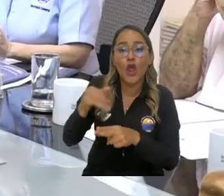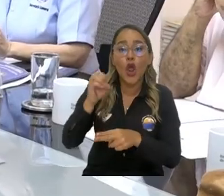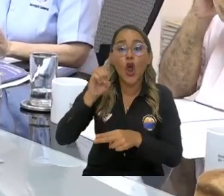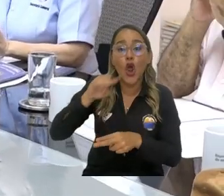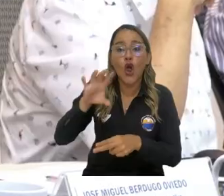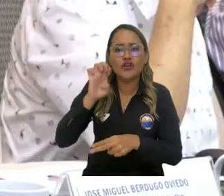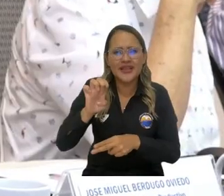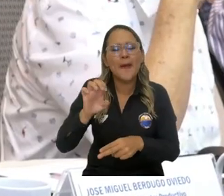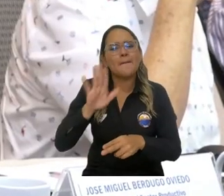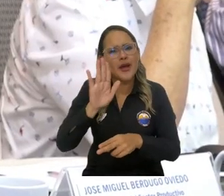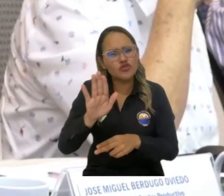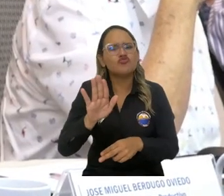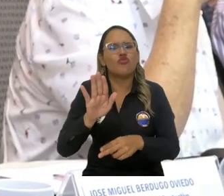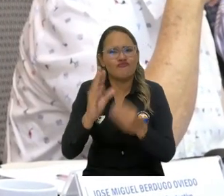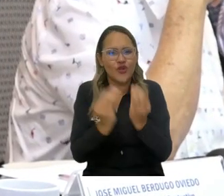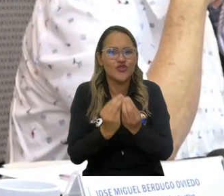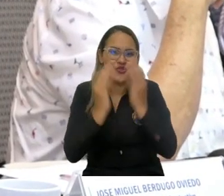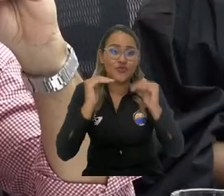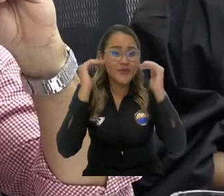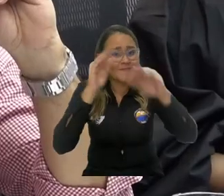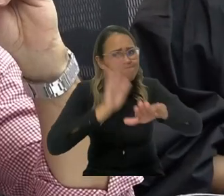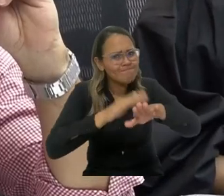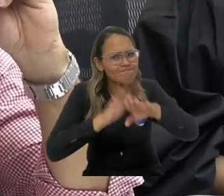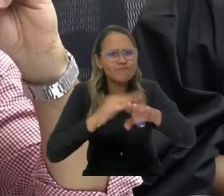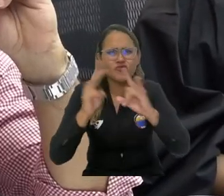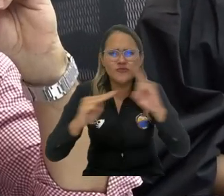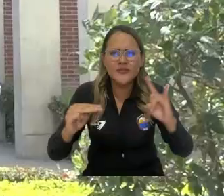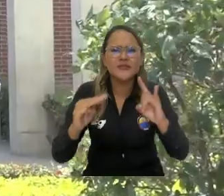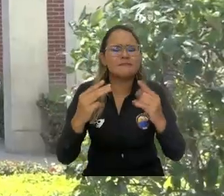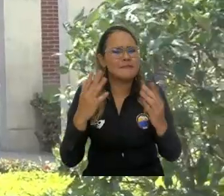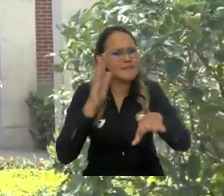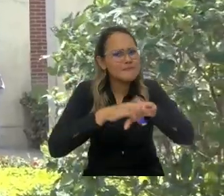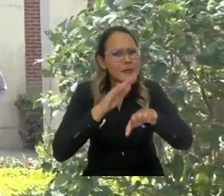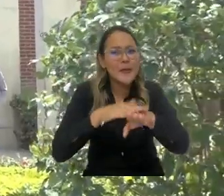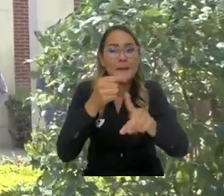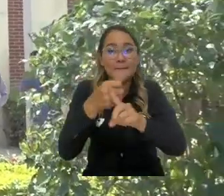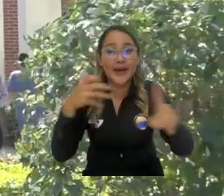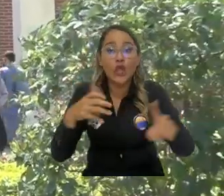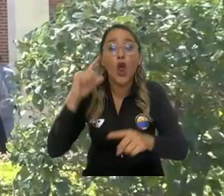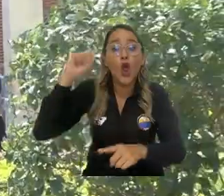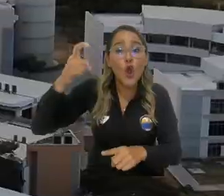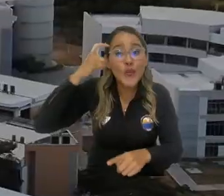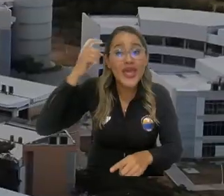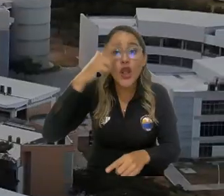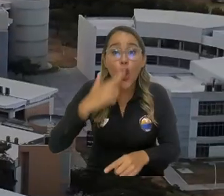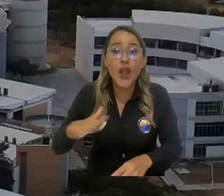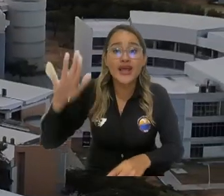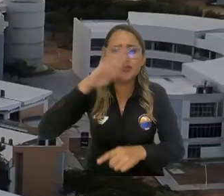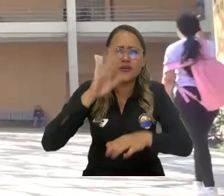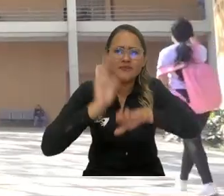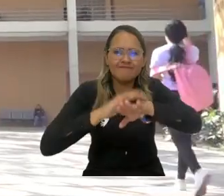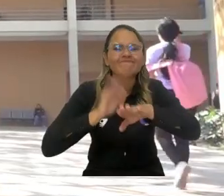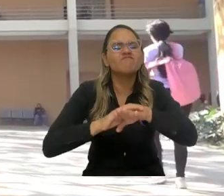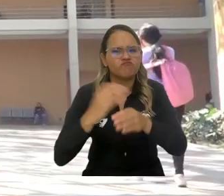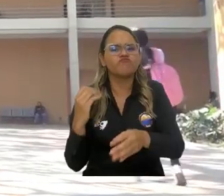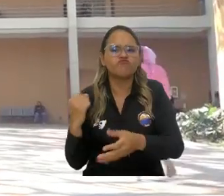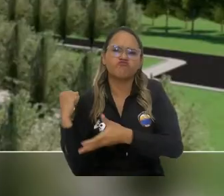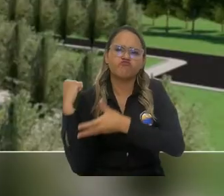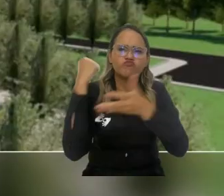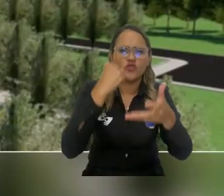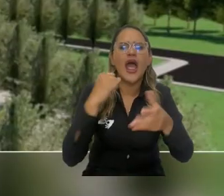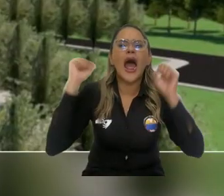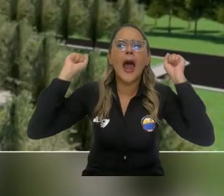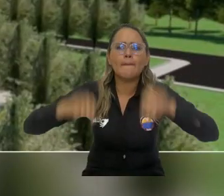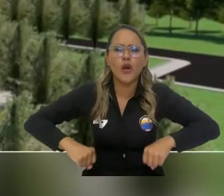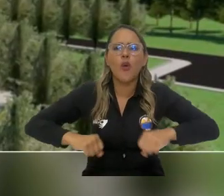Sáenz llegó al Consejo Superior con noticias de impacto para la Alma Mater. El Gobierno Nacional aprobó presupuesto para la construcción del